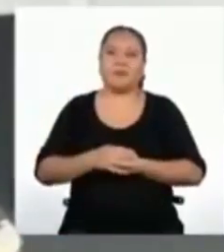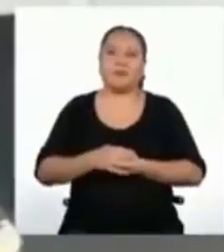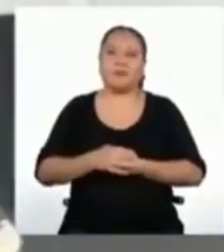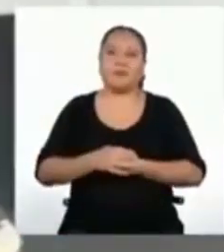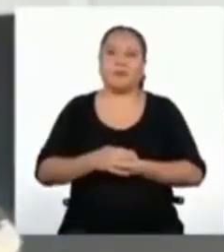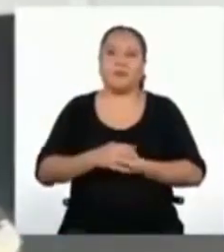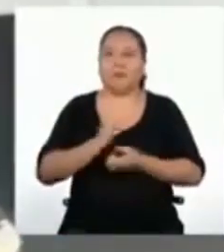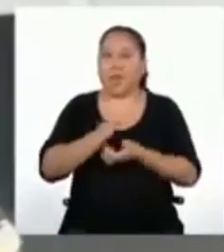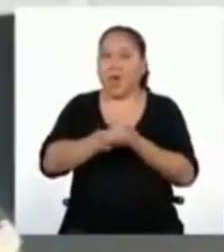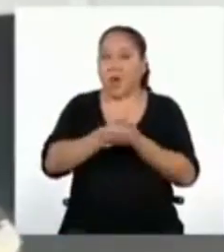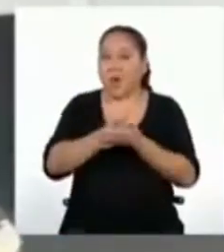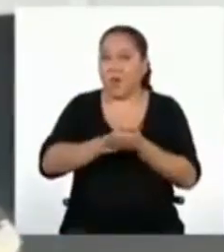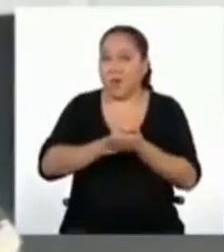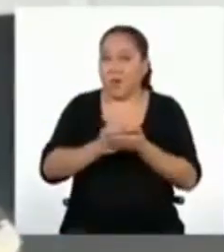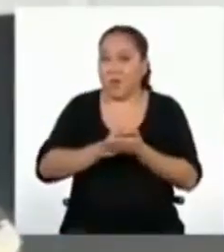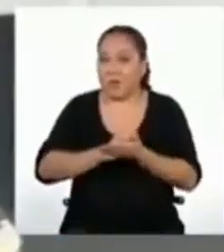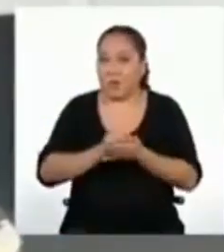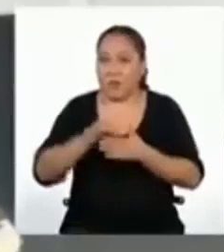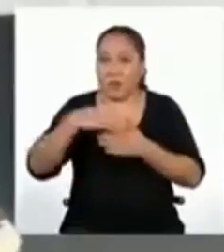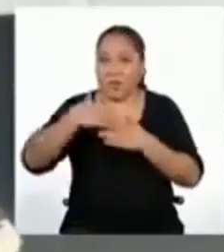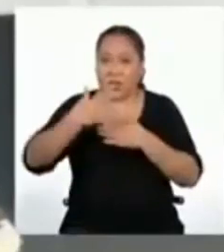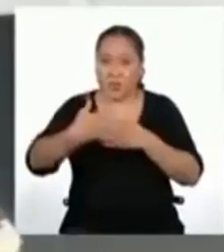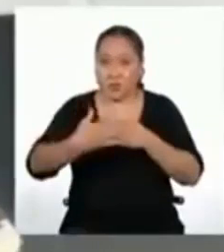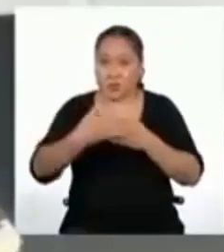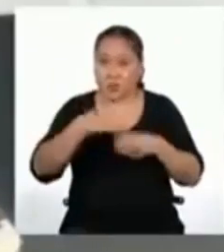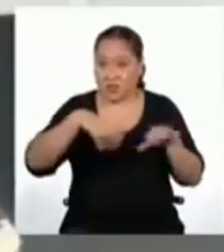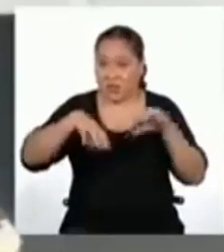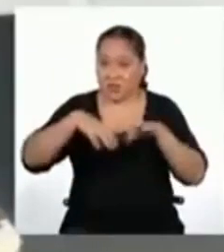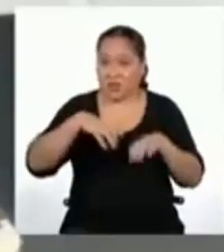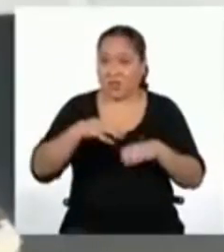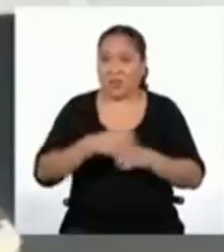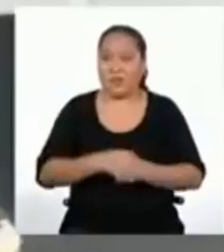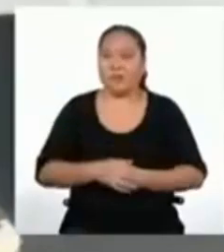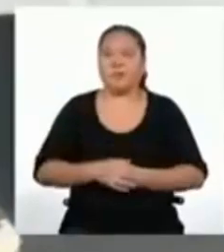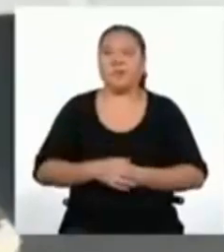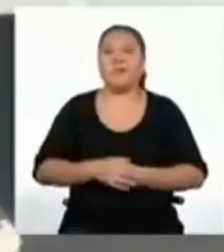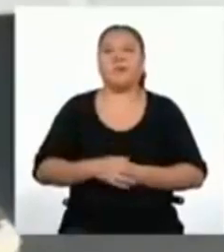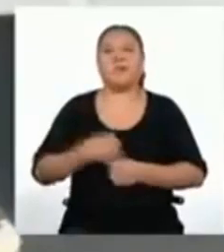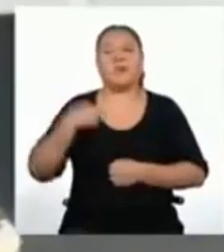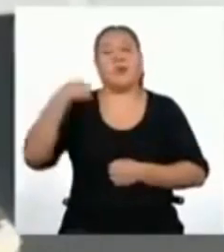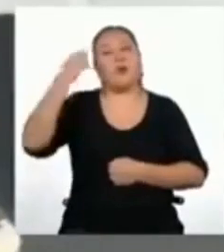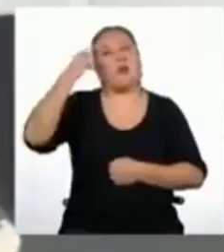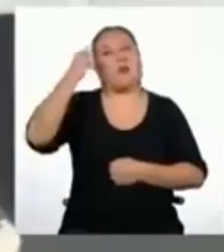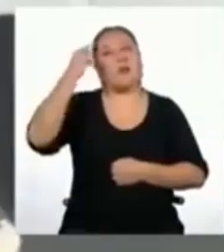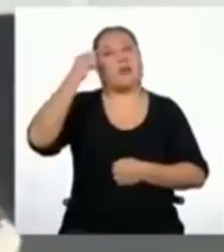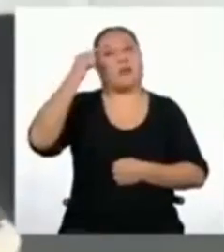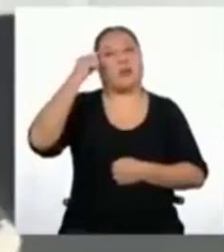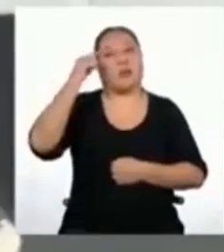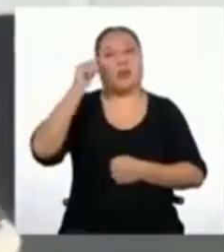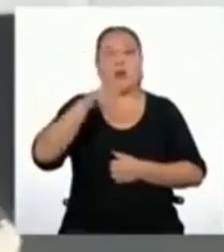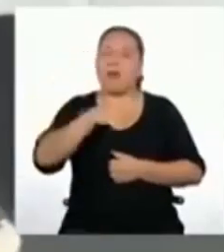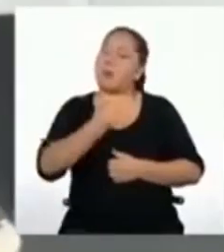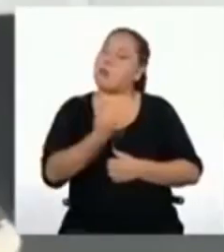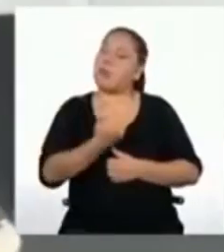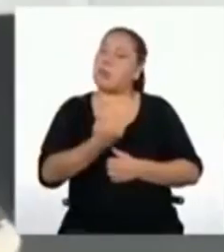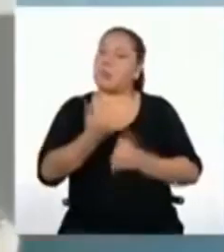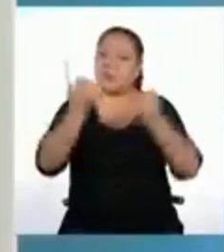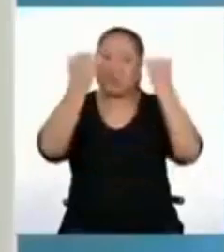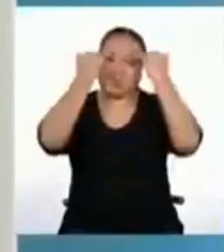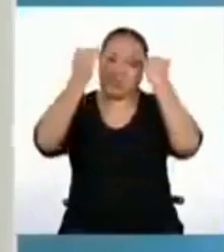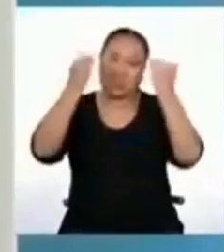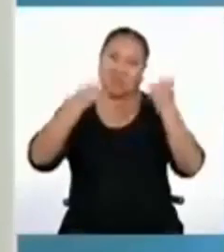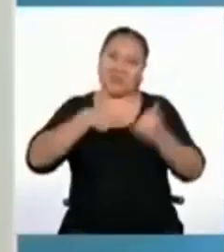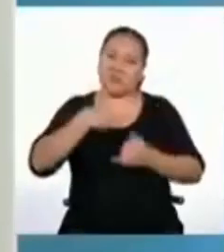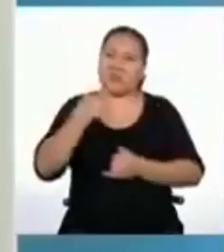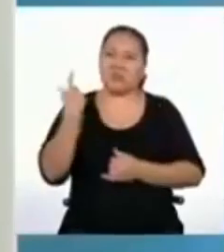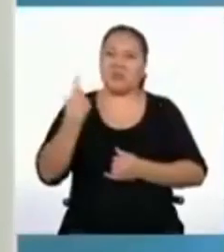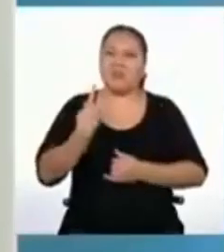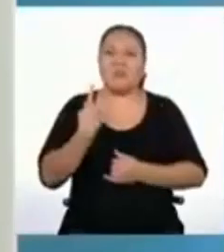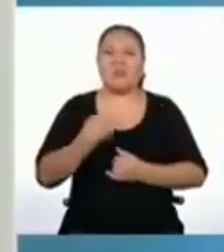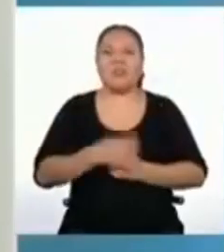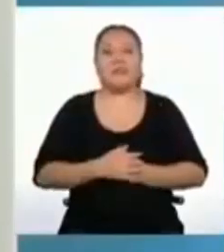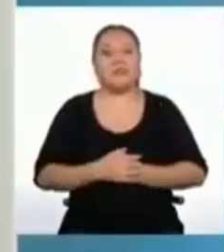Tomo nota para aplicar más tarde. Voy a pensar en otras por mi cuenta también. Gracias. De nada, Yaremis.